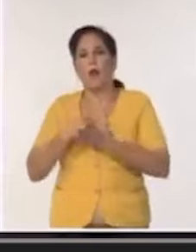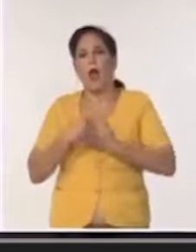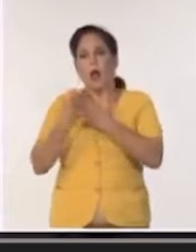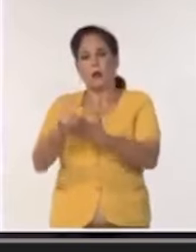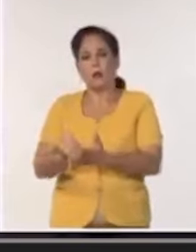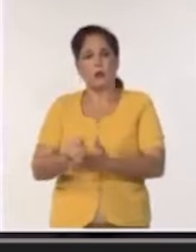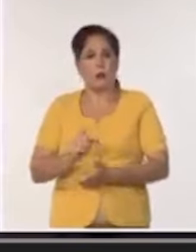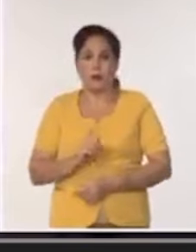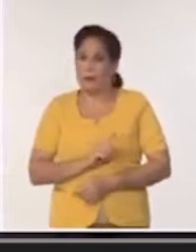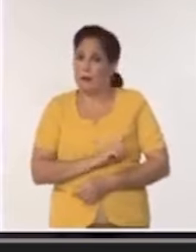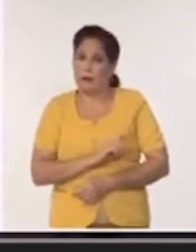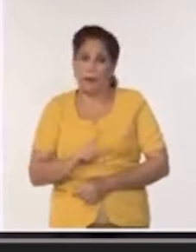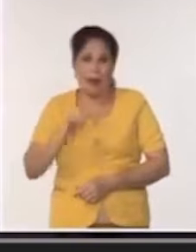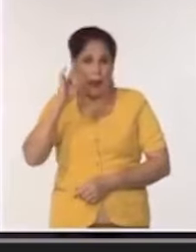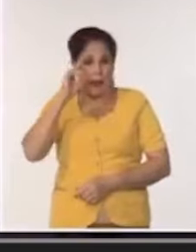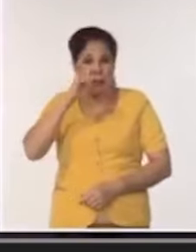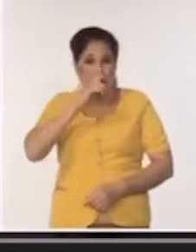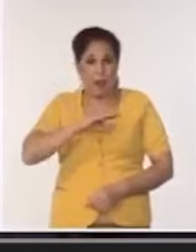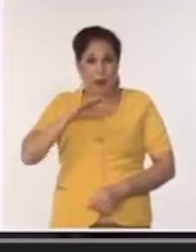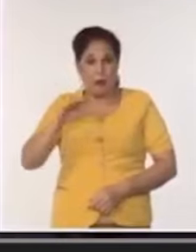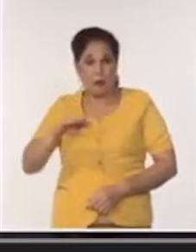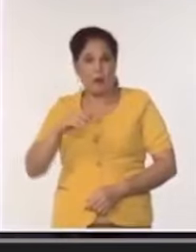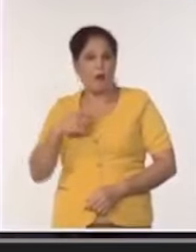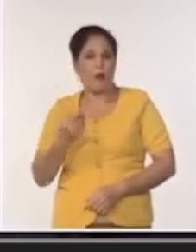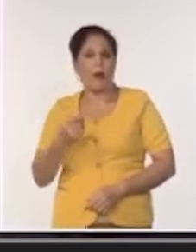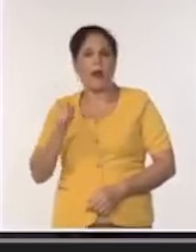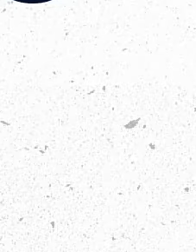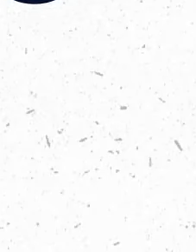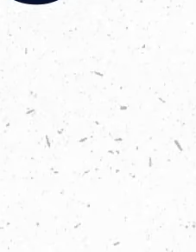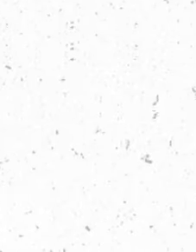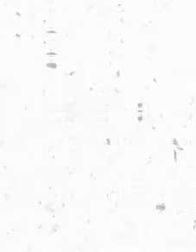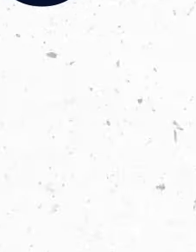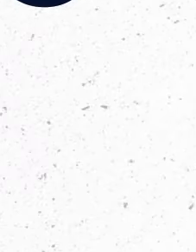sostenimiento de la leche de los niños del país puede ser solo a base de importación.